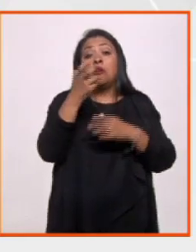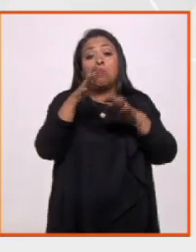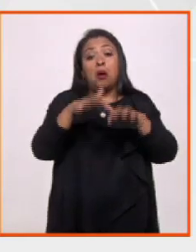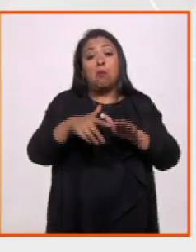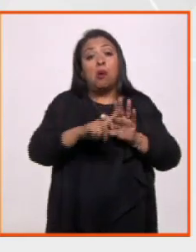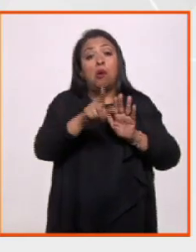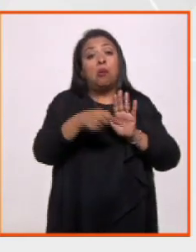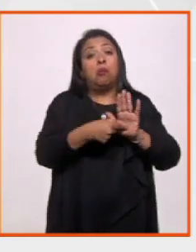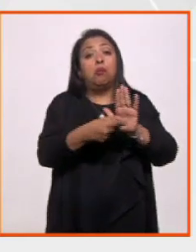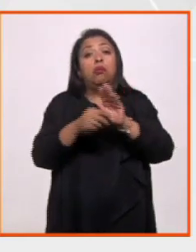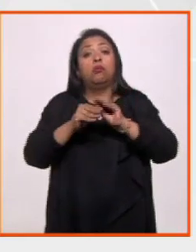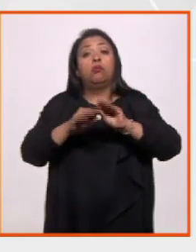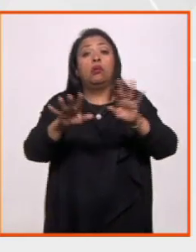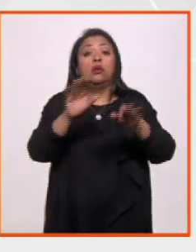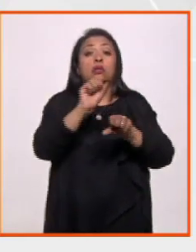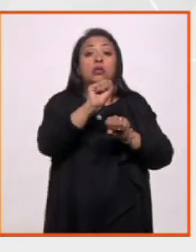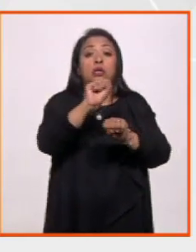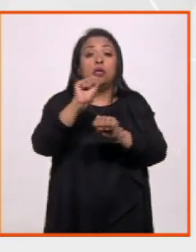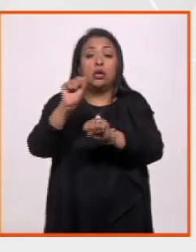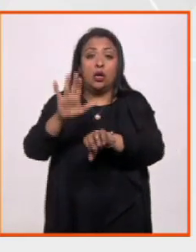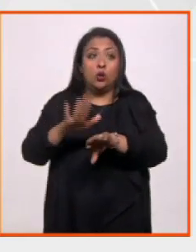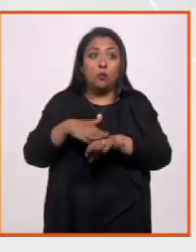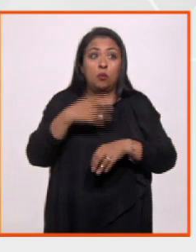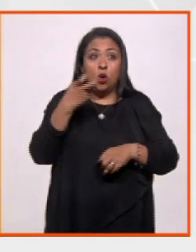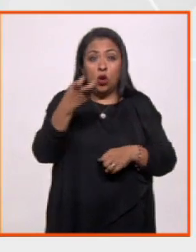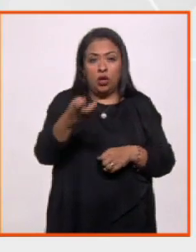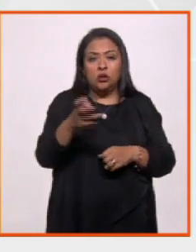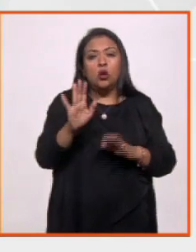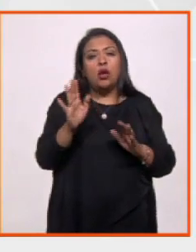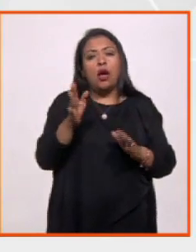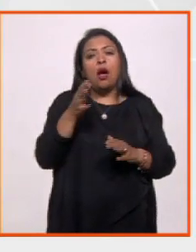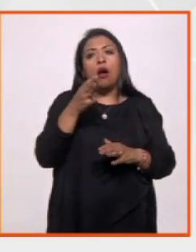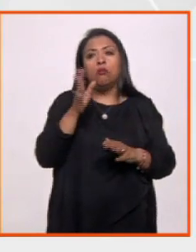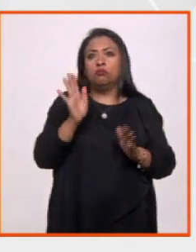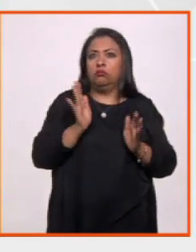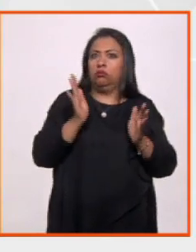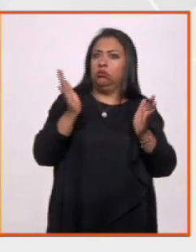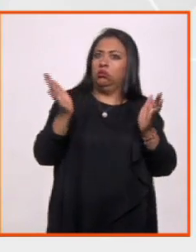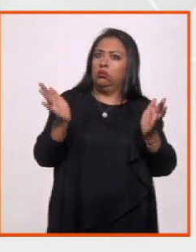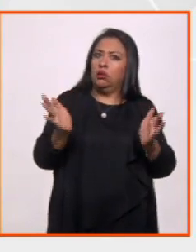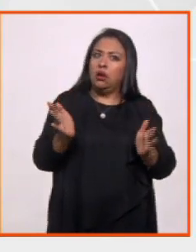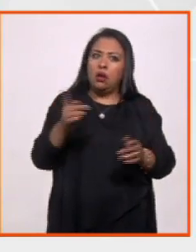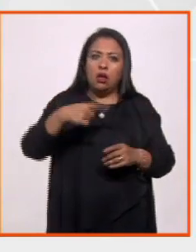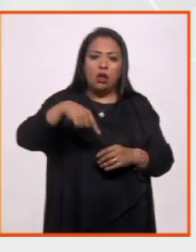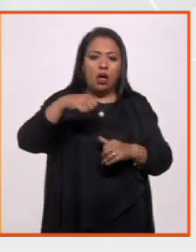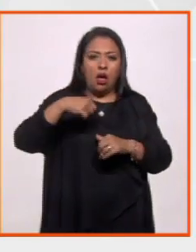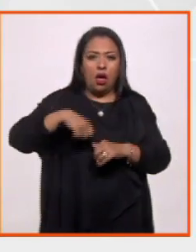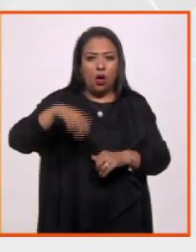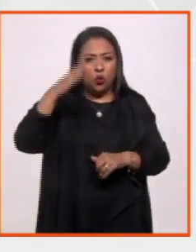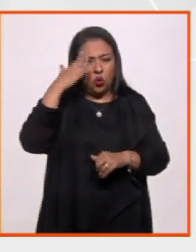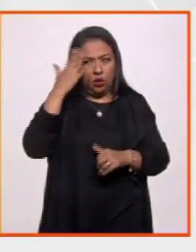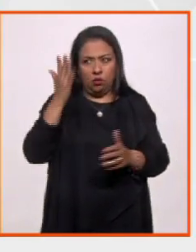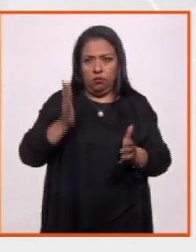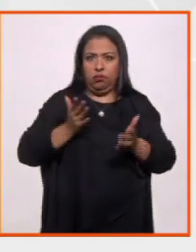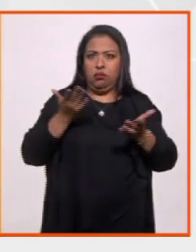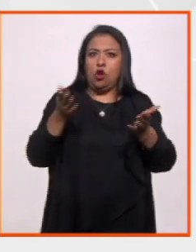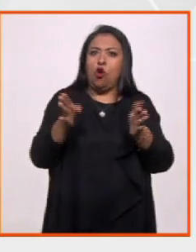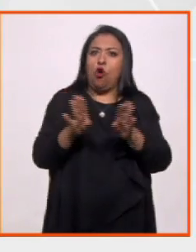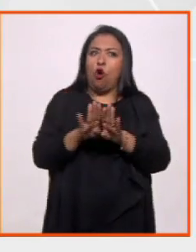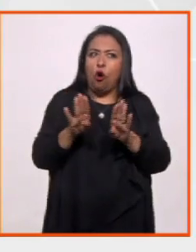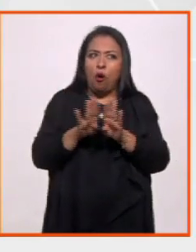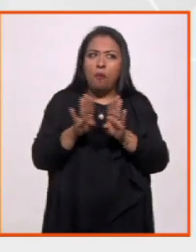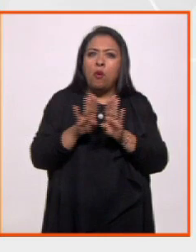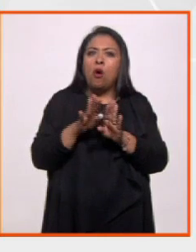a los sindicatos y por ello se manifiestan sorprendidos, sorprende a las autoridades de la Secretaría que